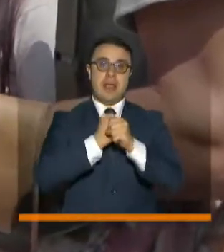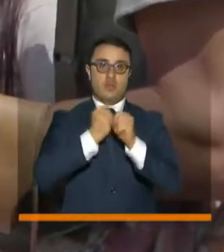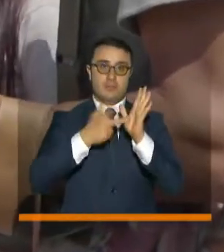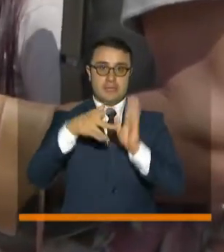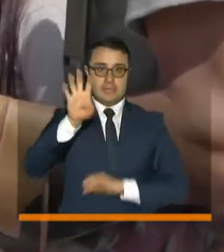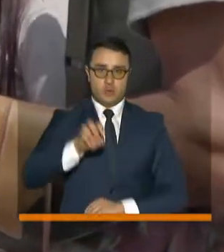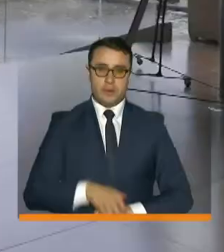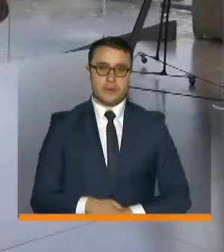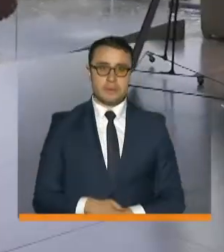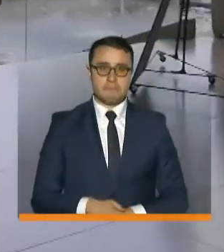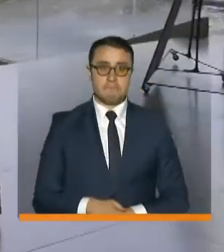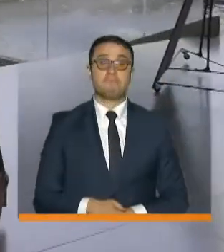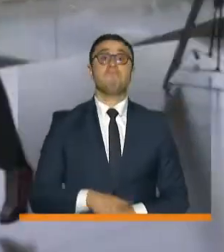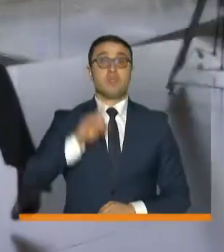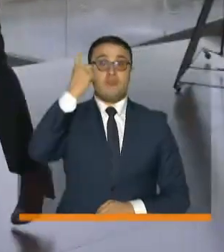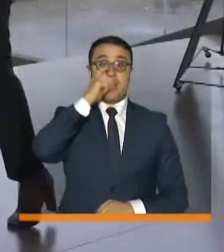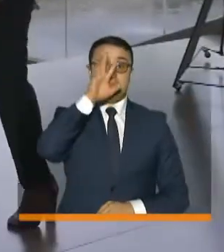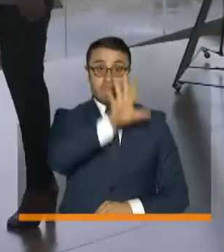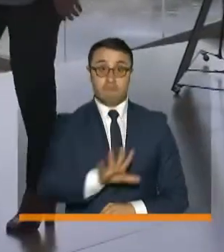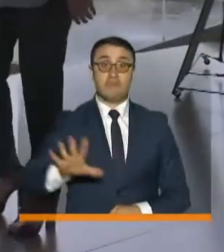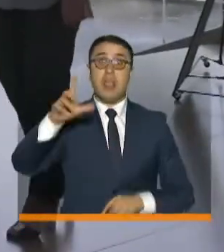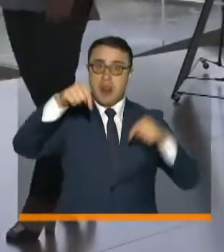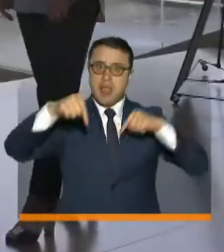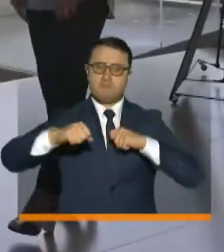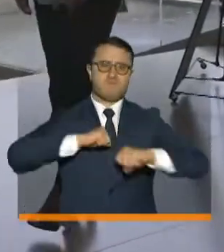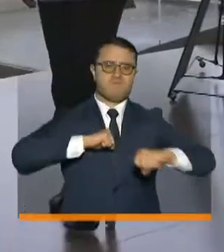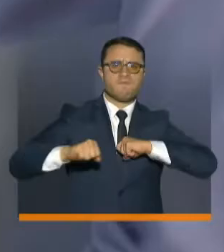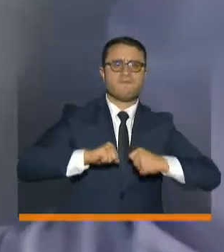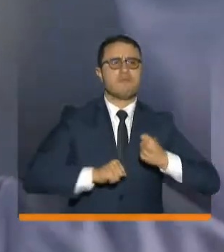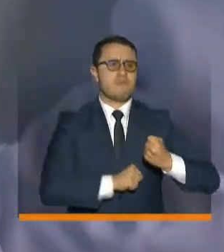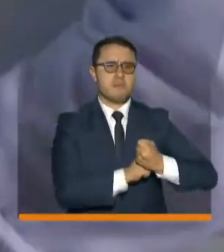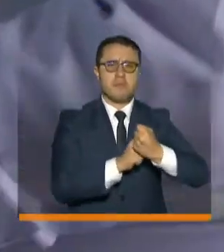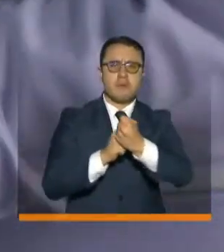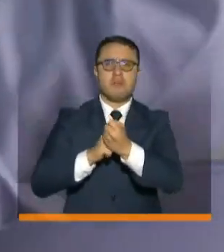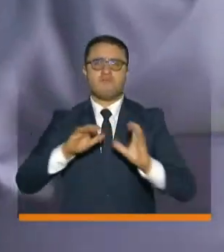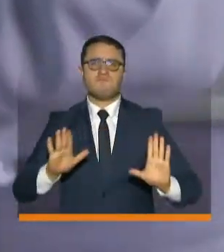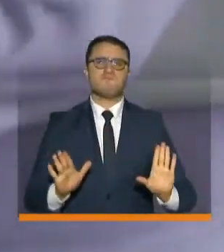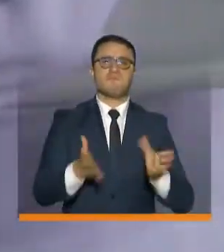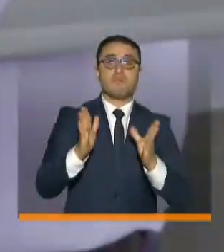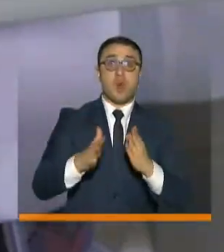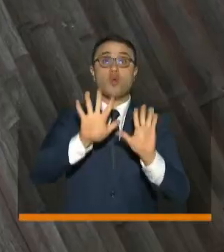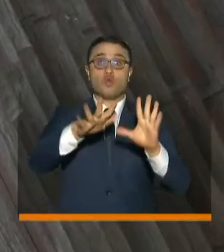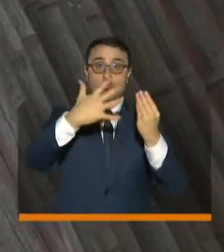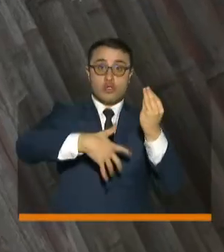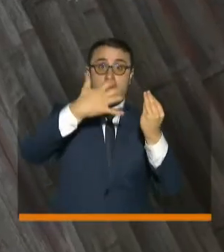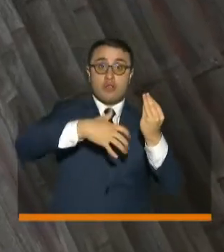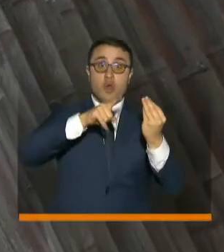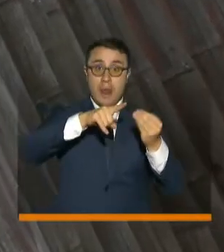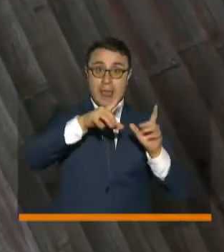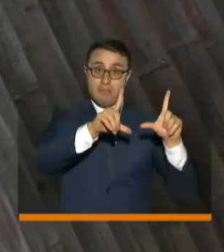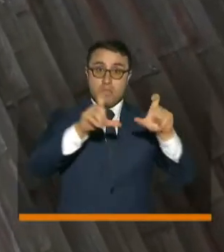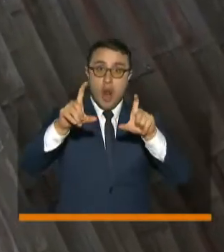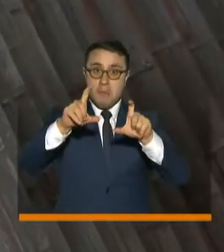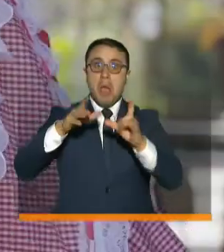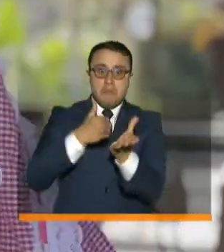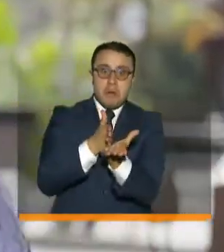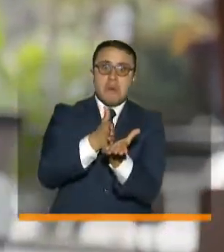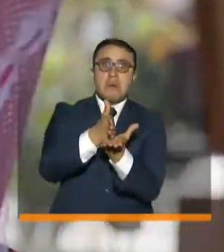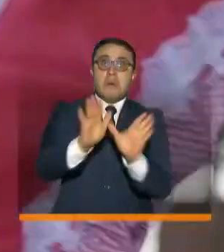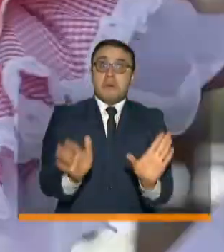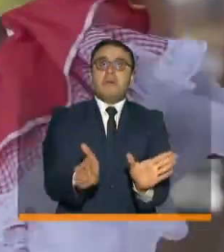De esta manera, desde el Gobierno Nacional estamos acompañando y dando las herramientas para que el sector turístico retome su buen camino.